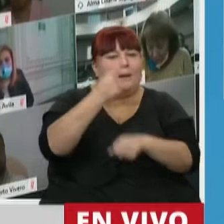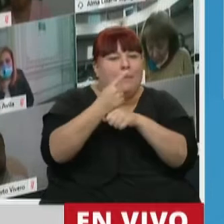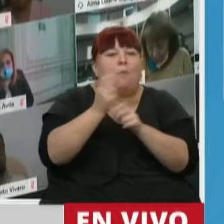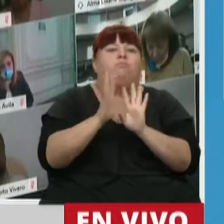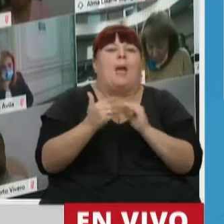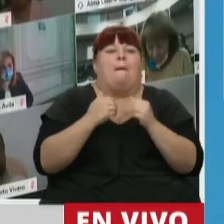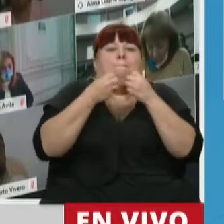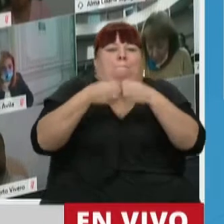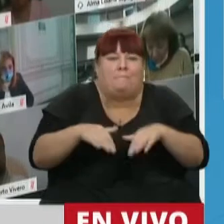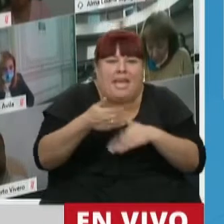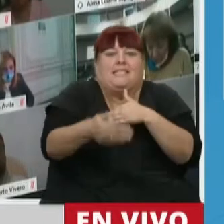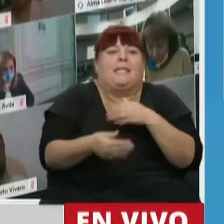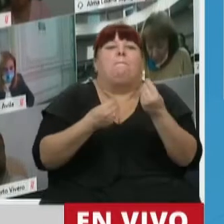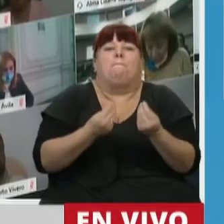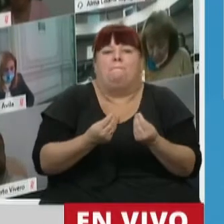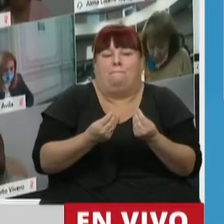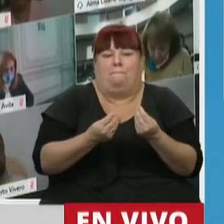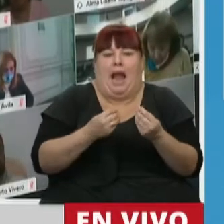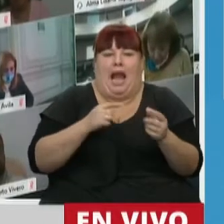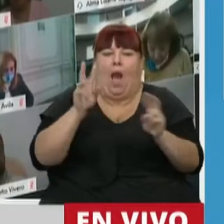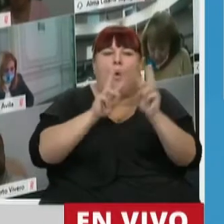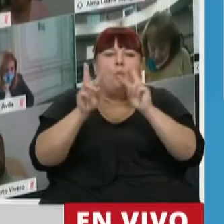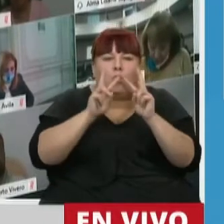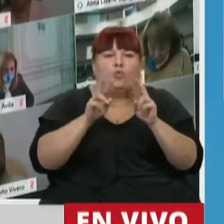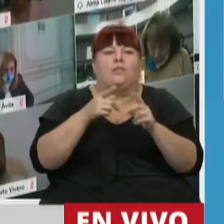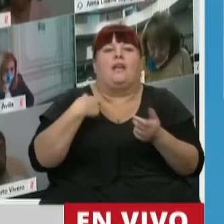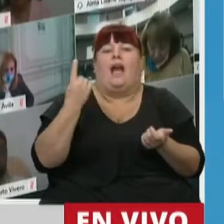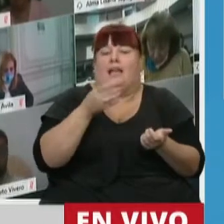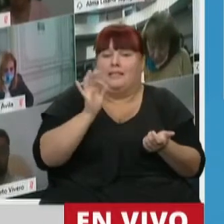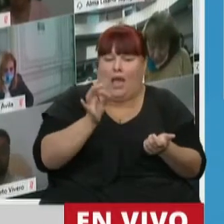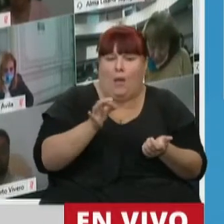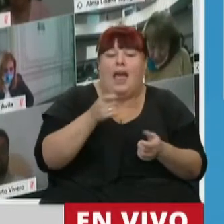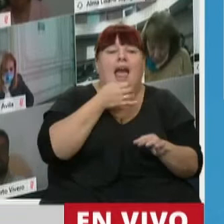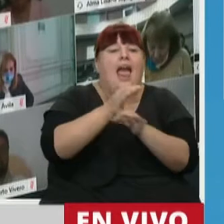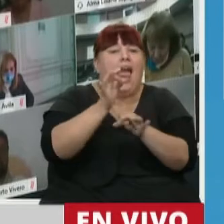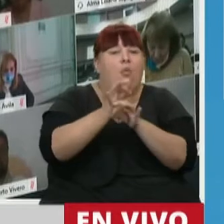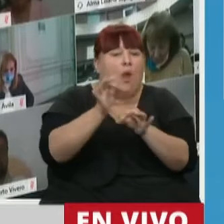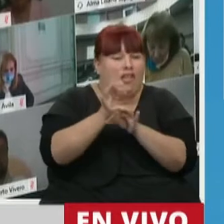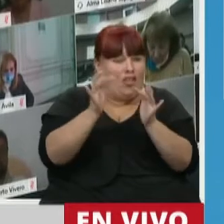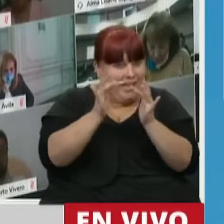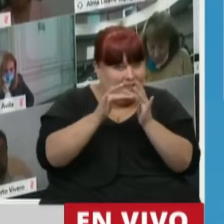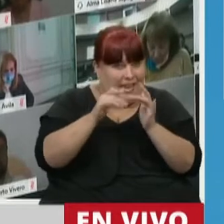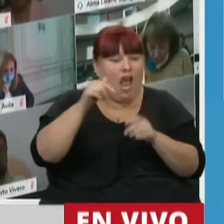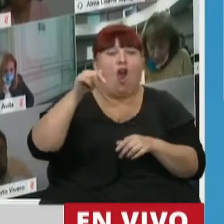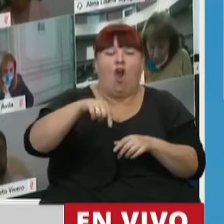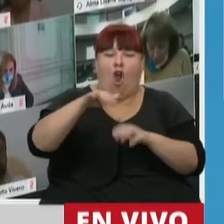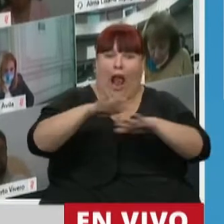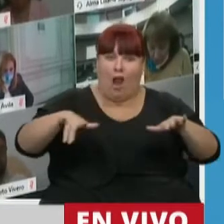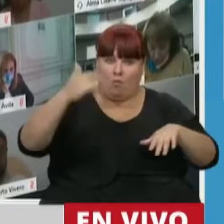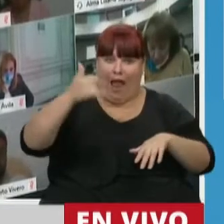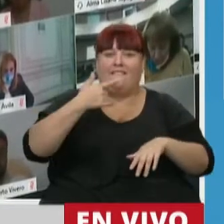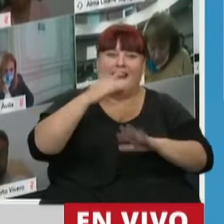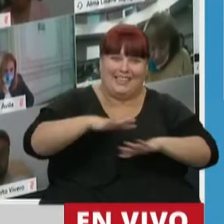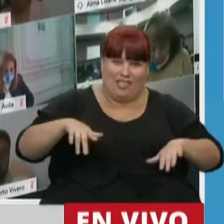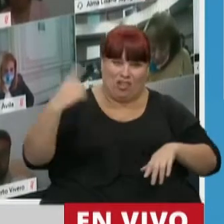paso para que podamos acercarnos a saber que la educación a distancia que hoy reciben nuestros niños